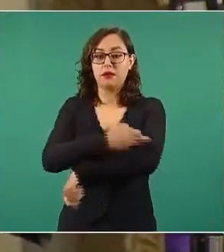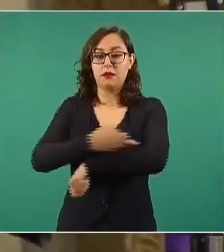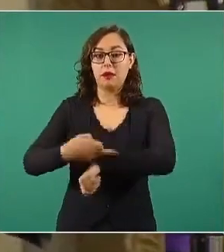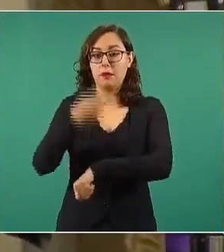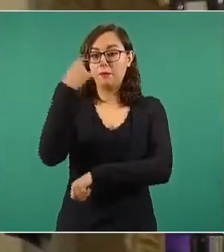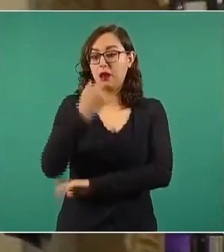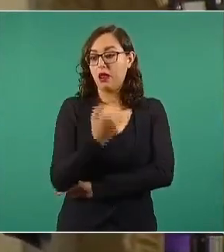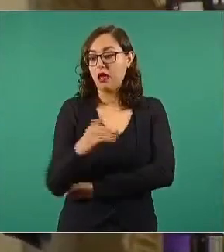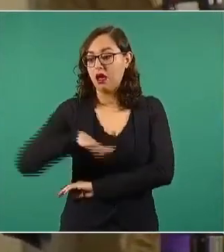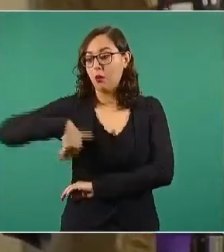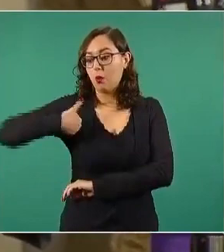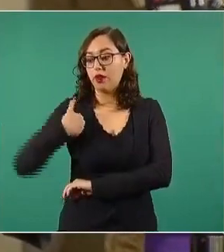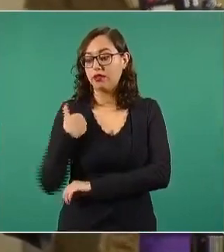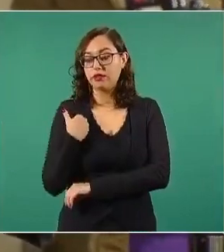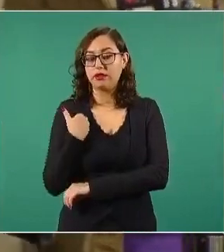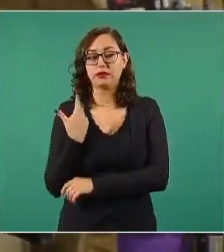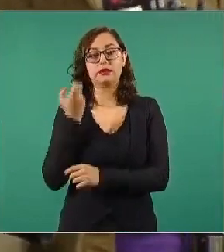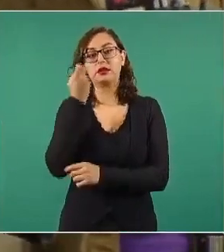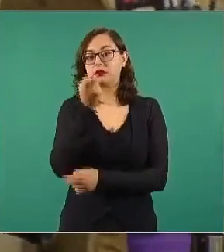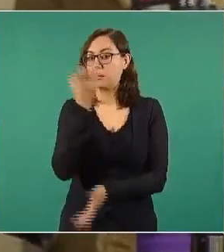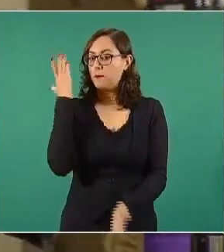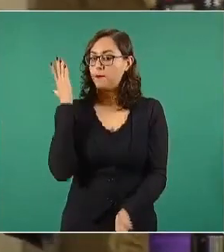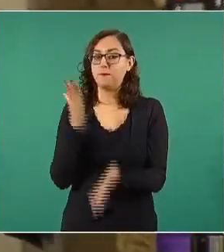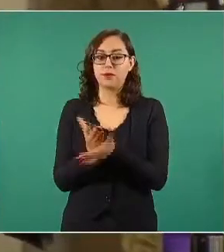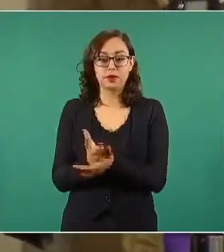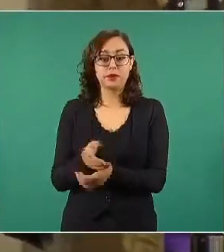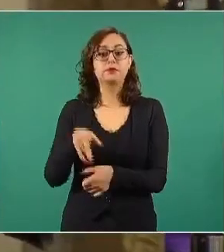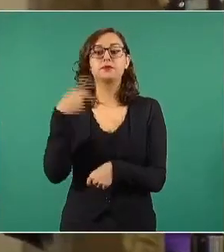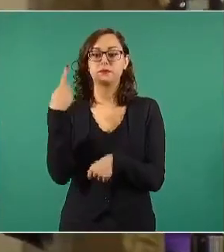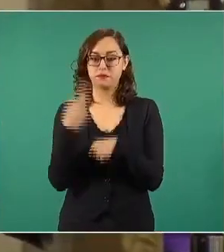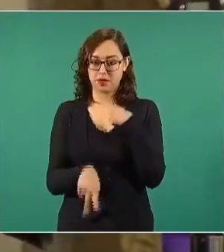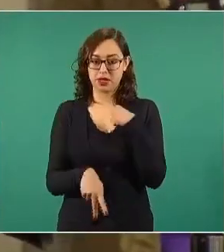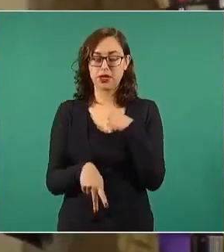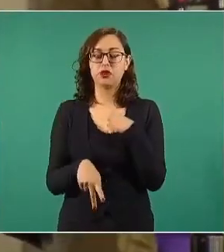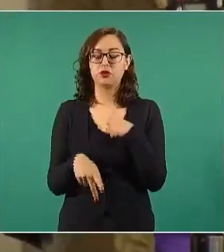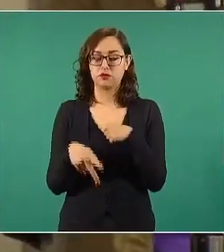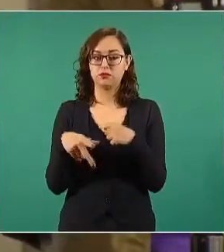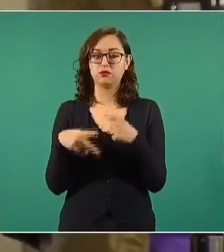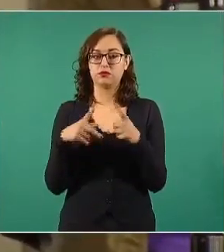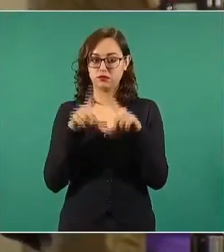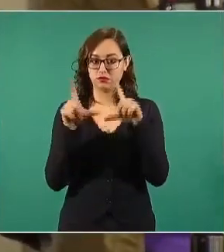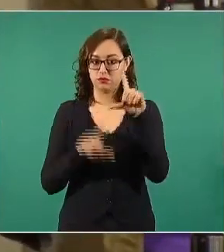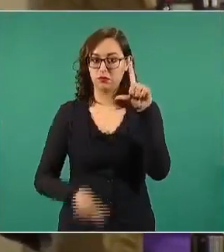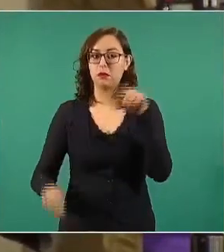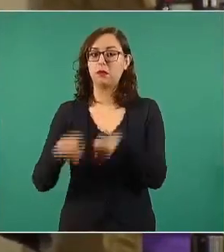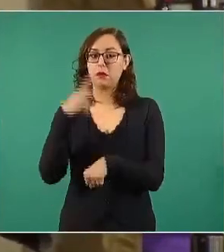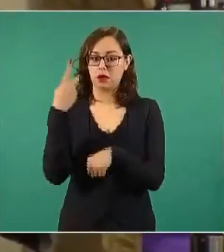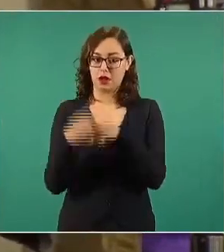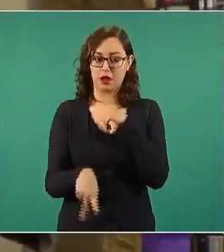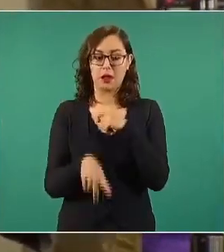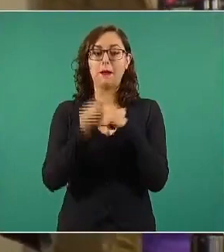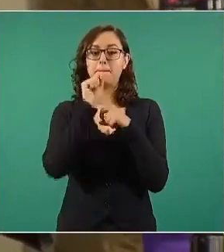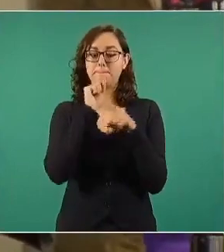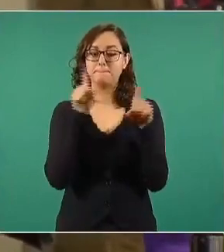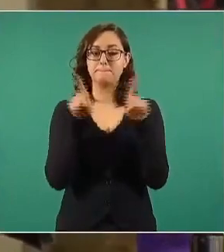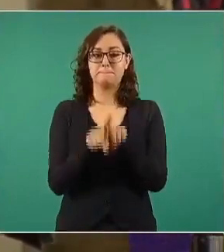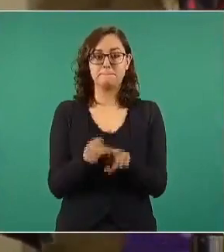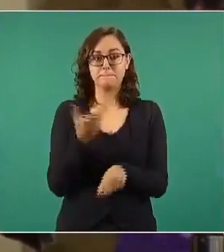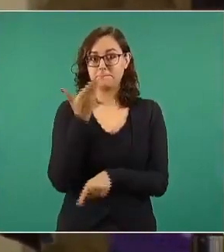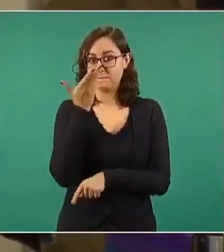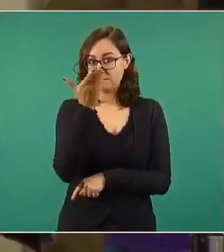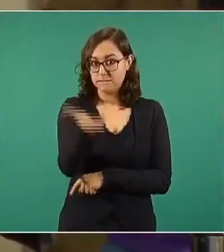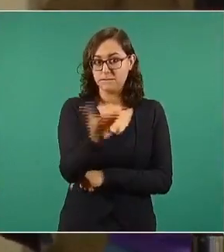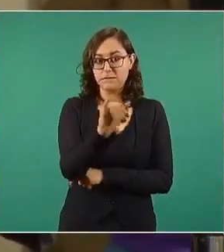Hay que parar esto. Es un peligro para la seguridad nacional. Y a Julio le pediría que desde